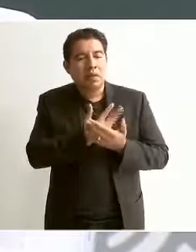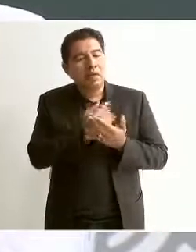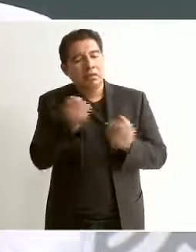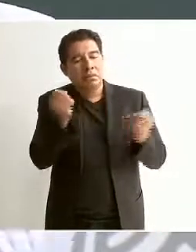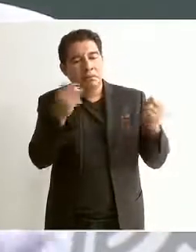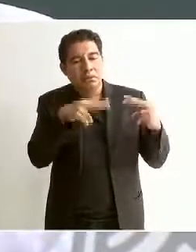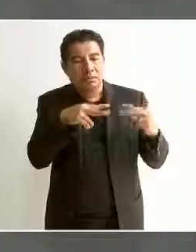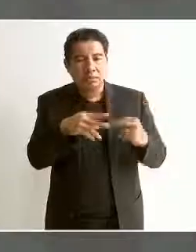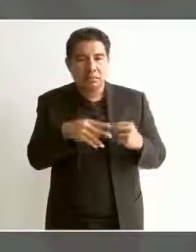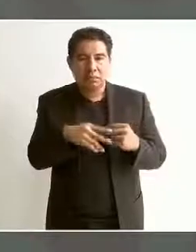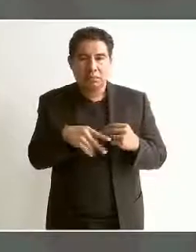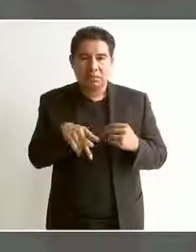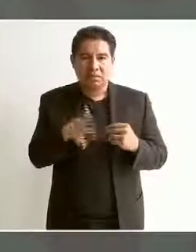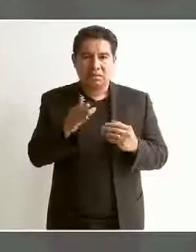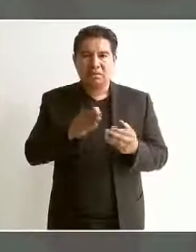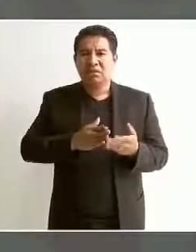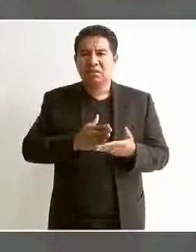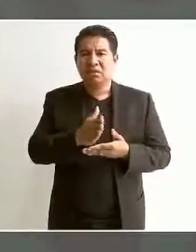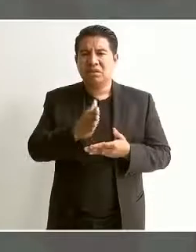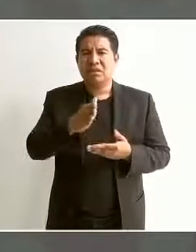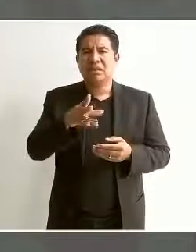y pasar, pero no